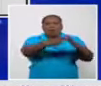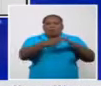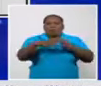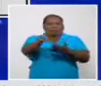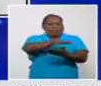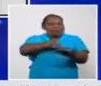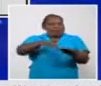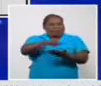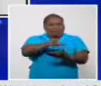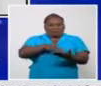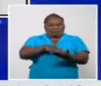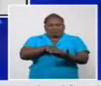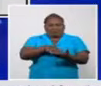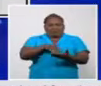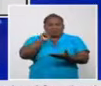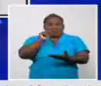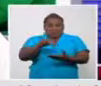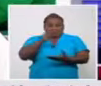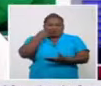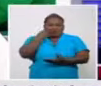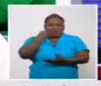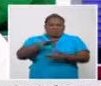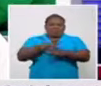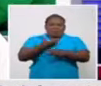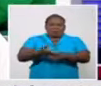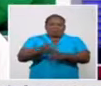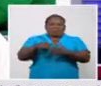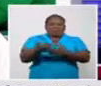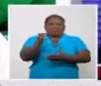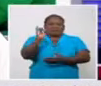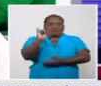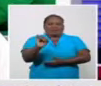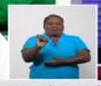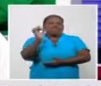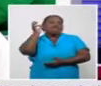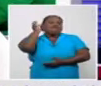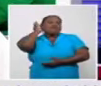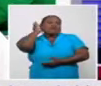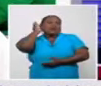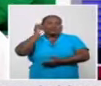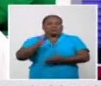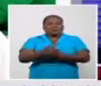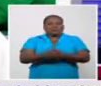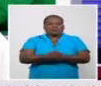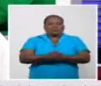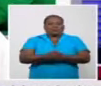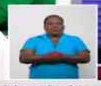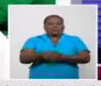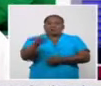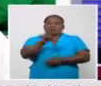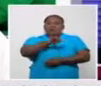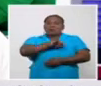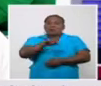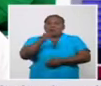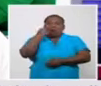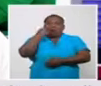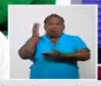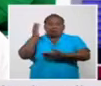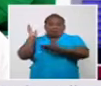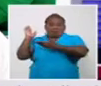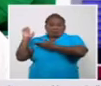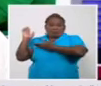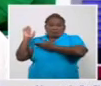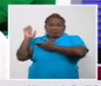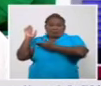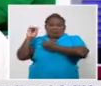es lo que va a ocurrir a partir del 6 de febrero? Y también, como se pudo apreciar ahí, fue un